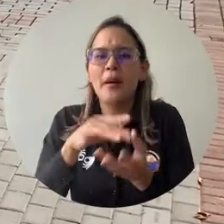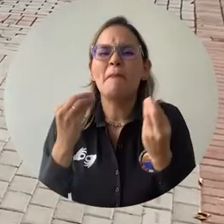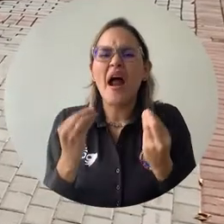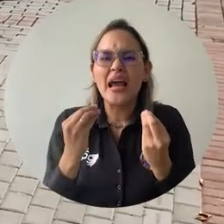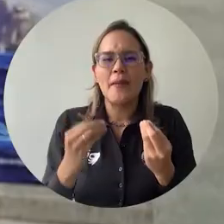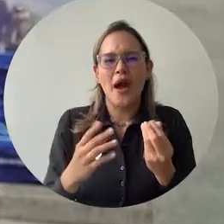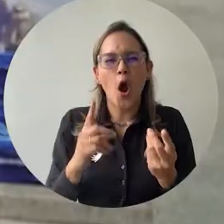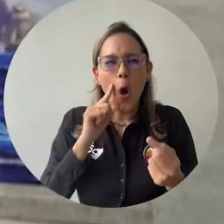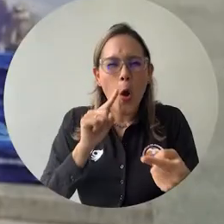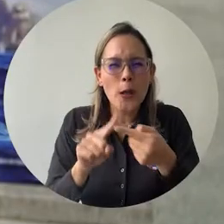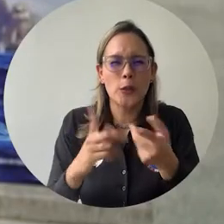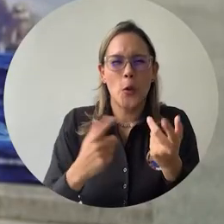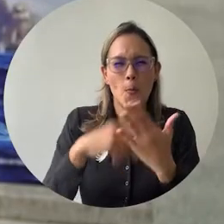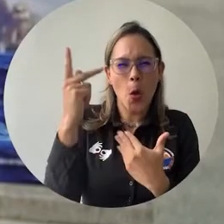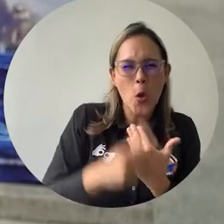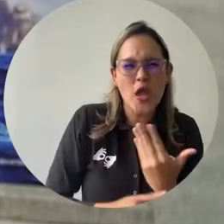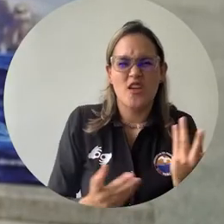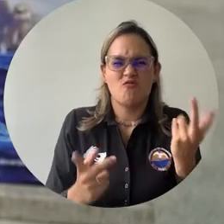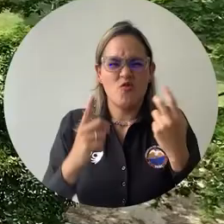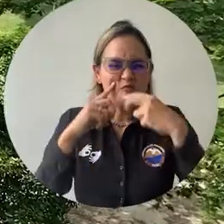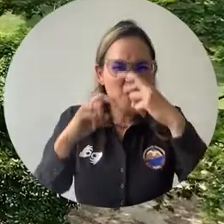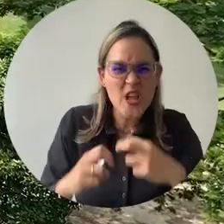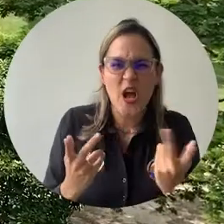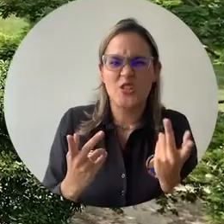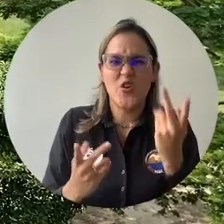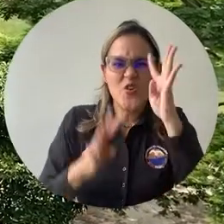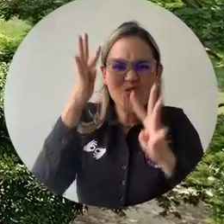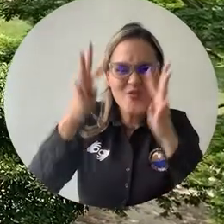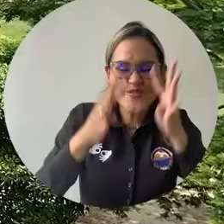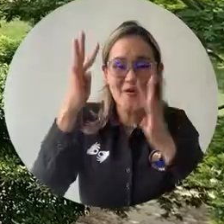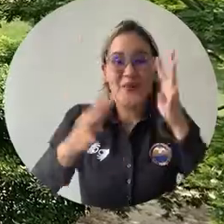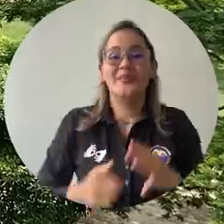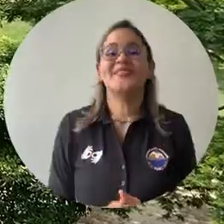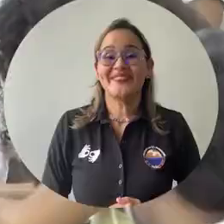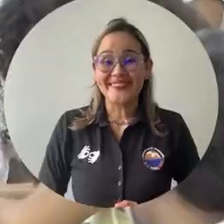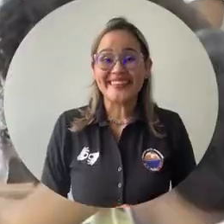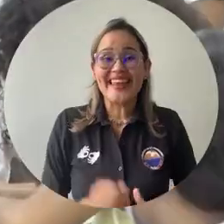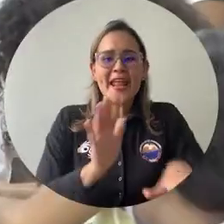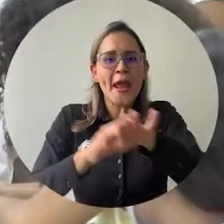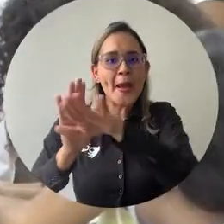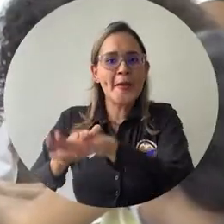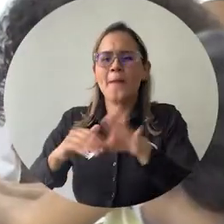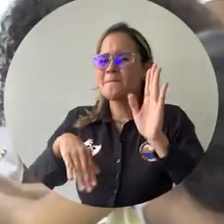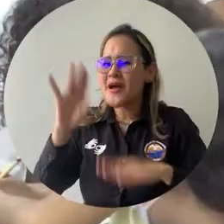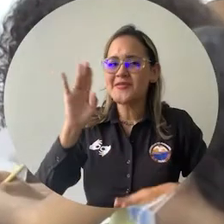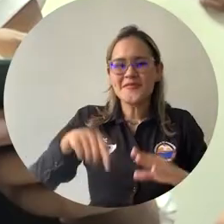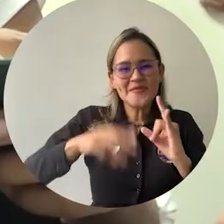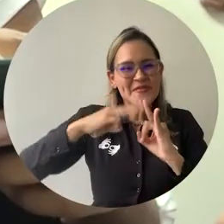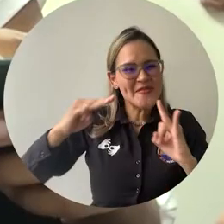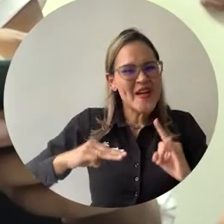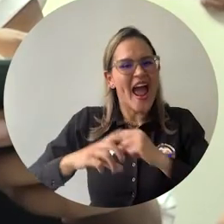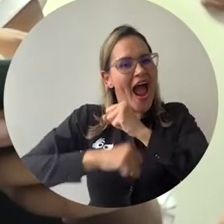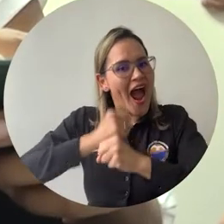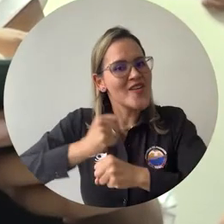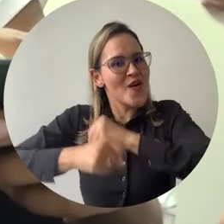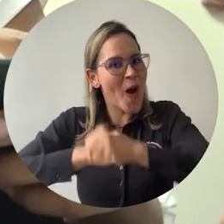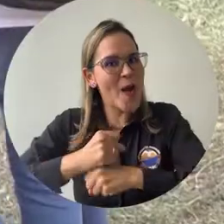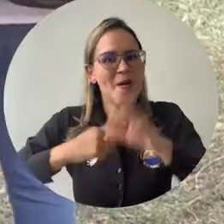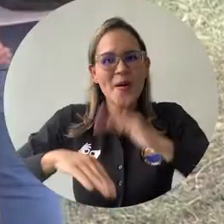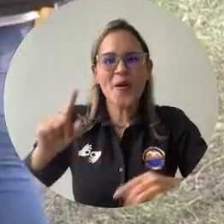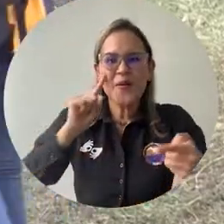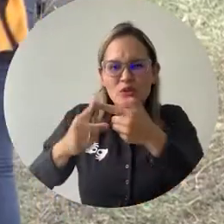emprendimiento, innovación e internacionalización. Cada año crecen las oportunidades de movilidad y cooperación internacional para